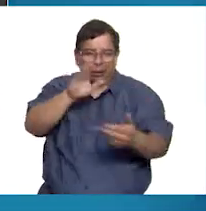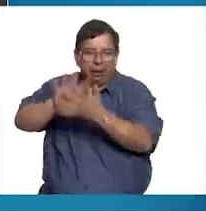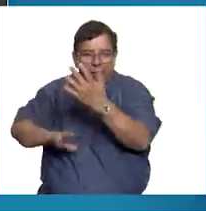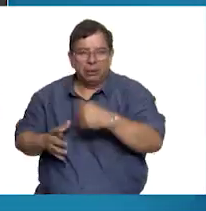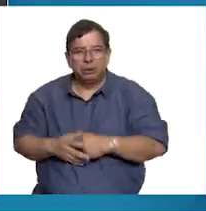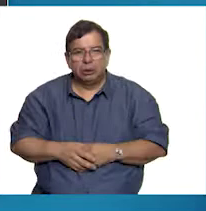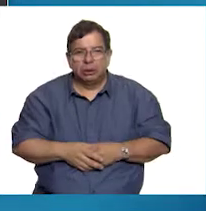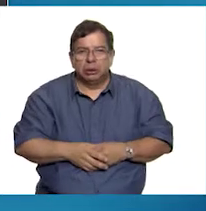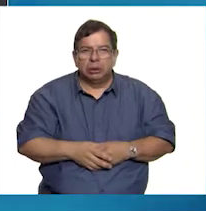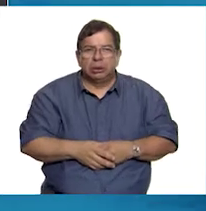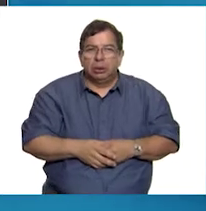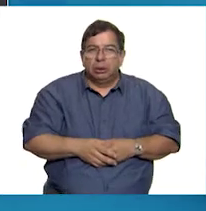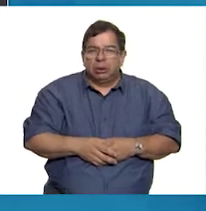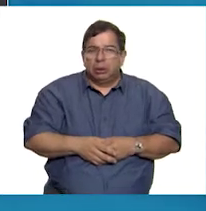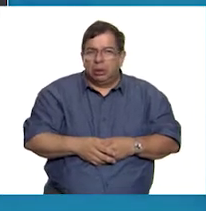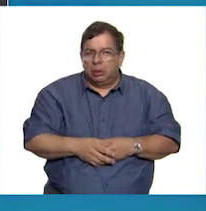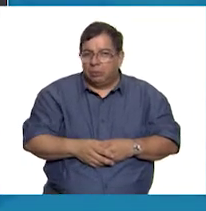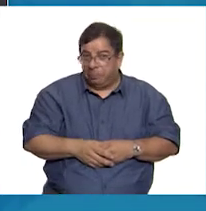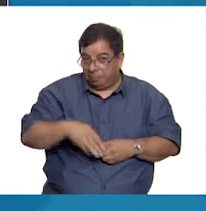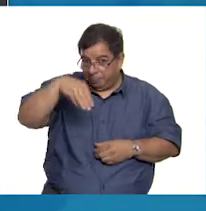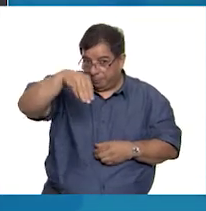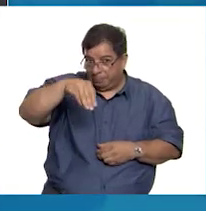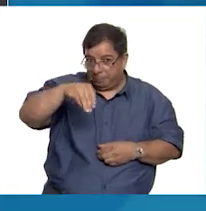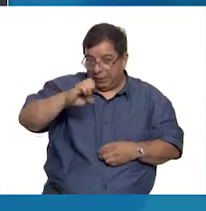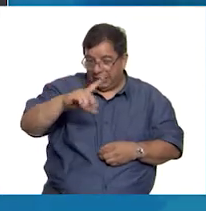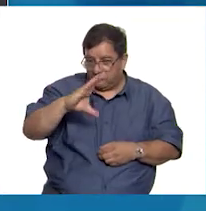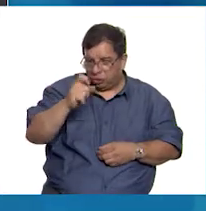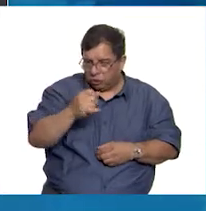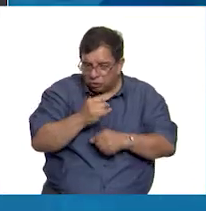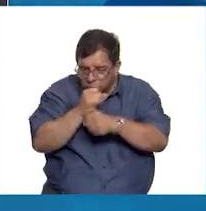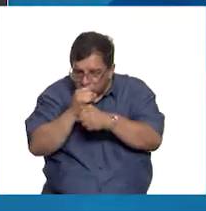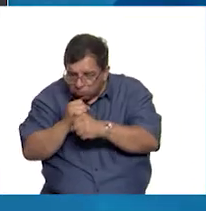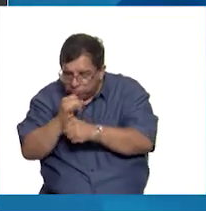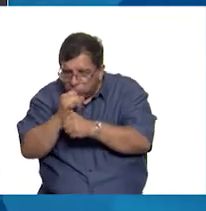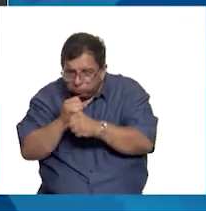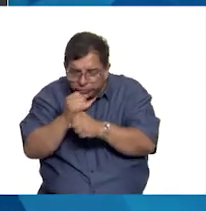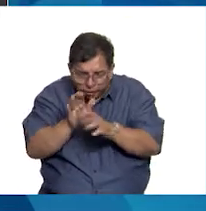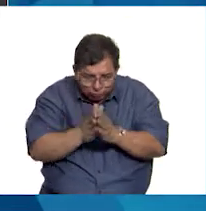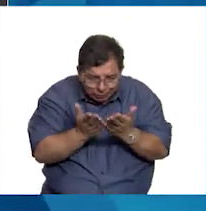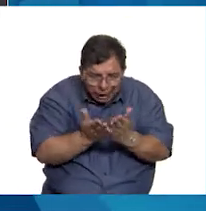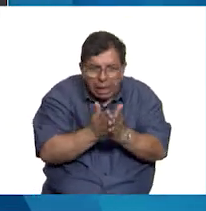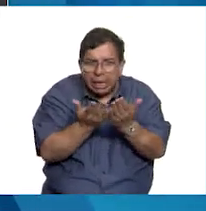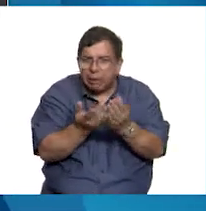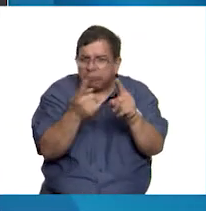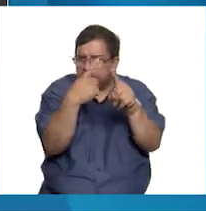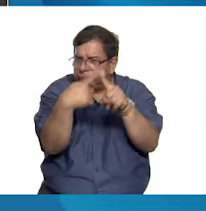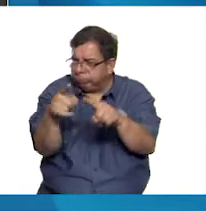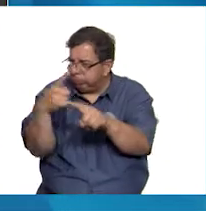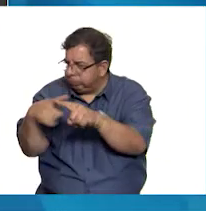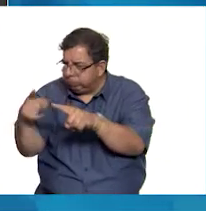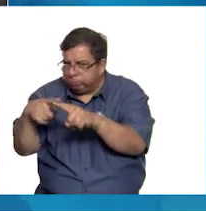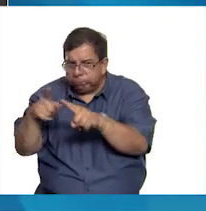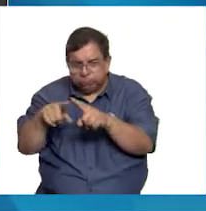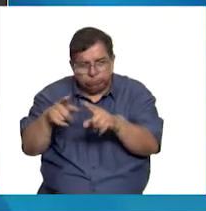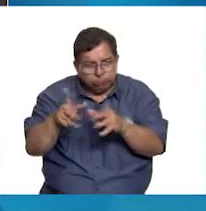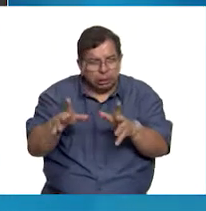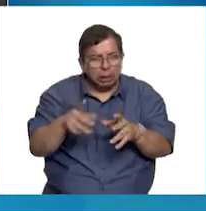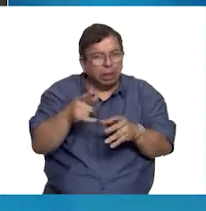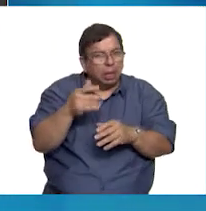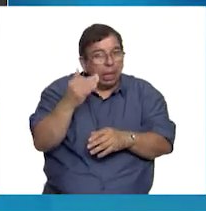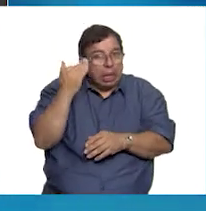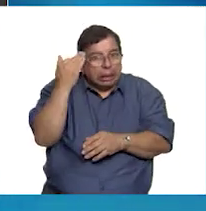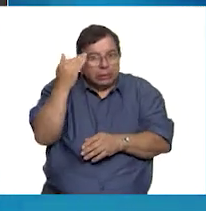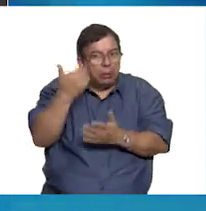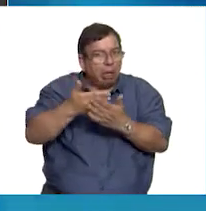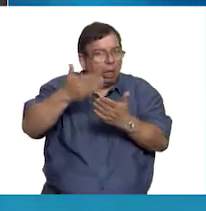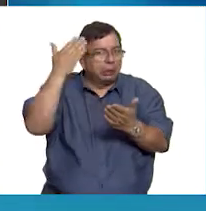El análisis de don Melchor Pérez de Soto llama la atención por la cantidad y variedad de libros que poseía. En una época en la que los